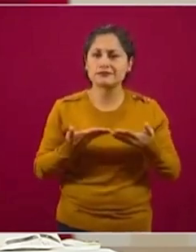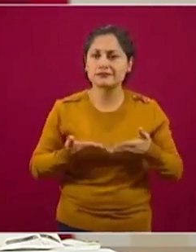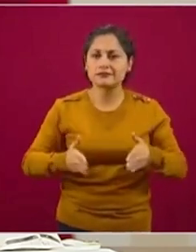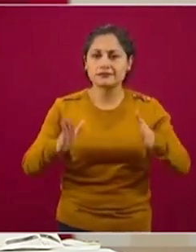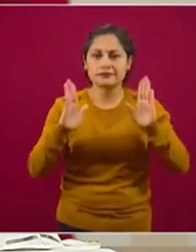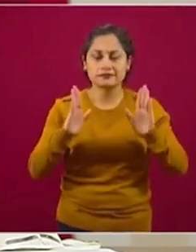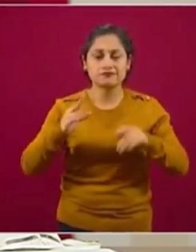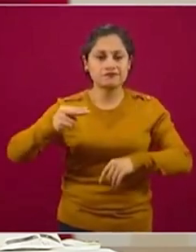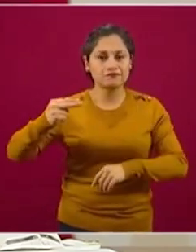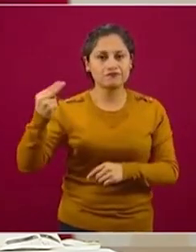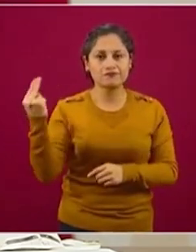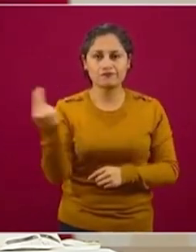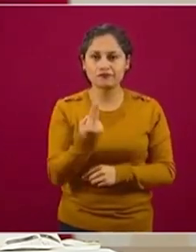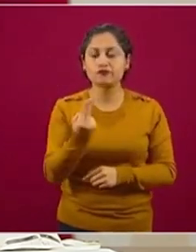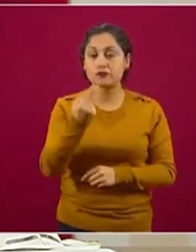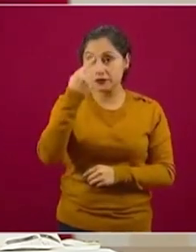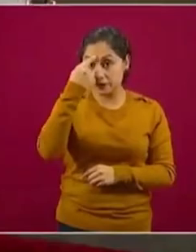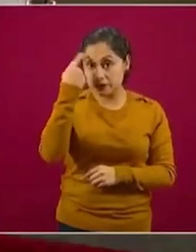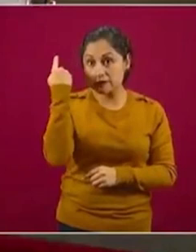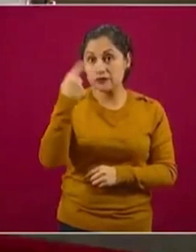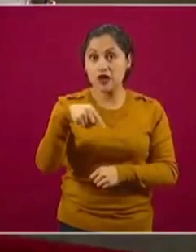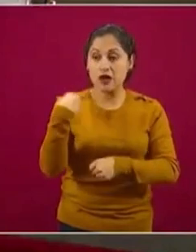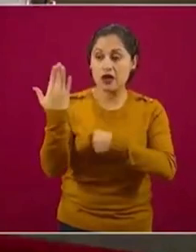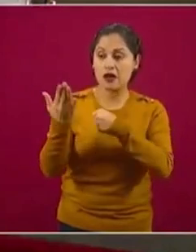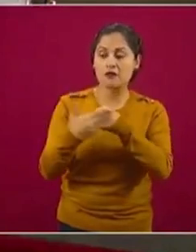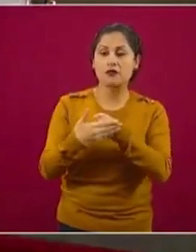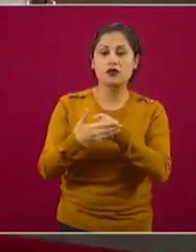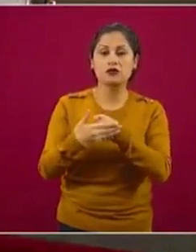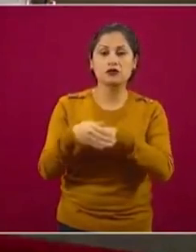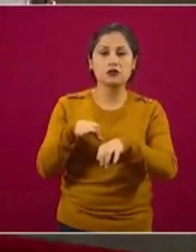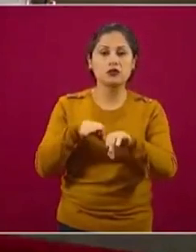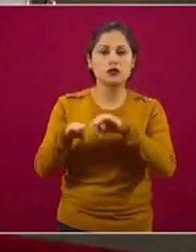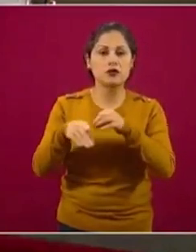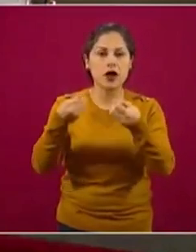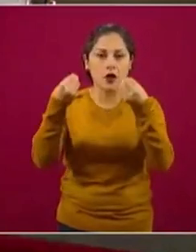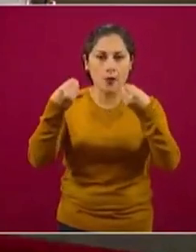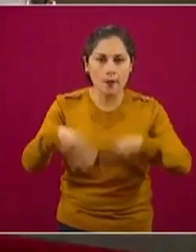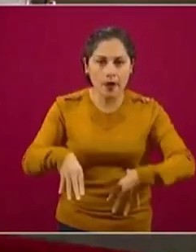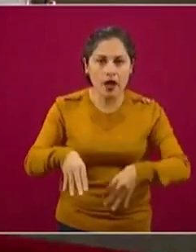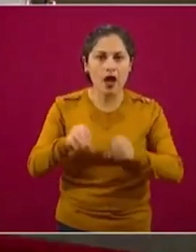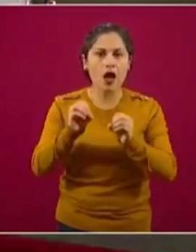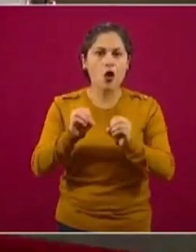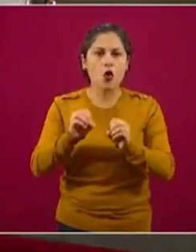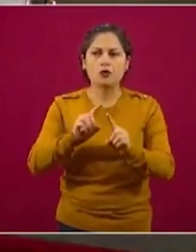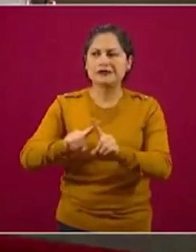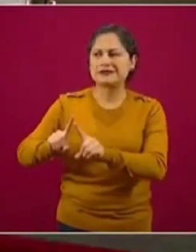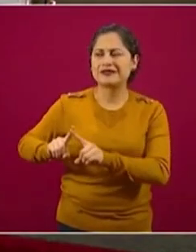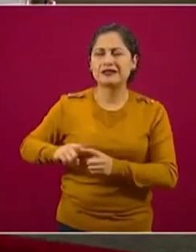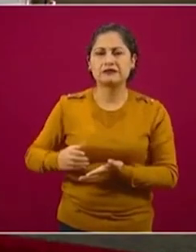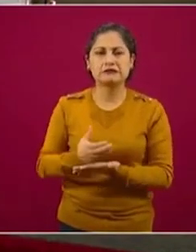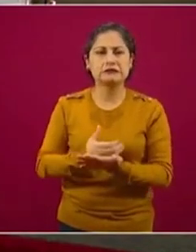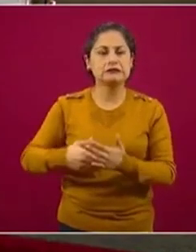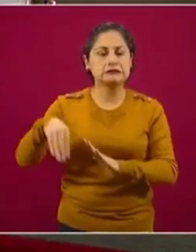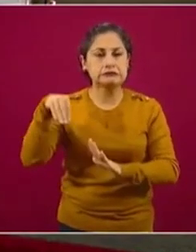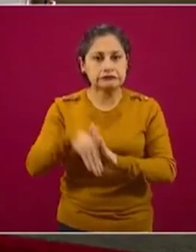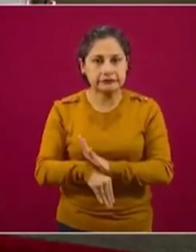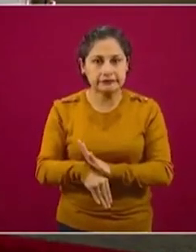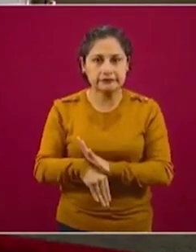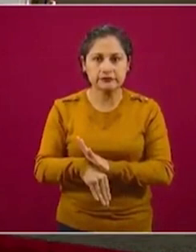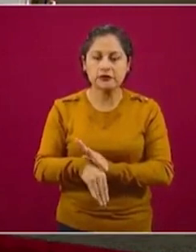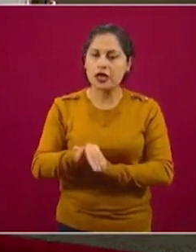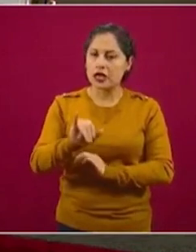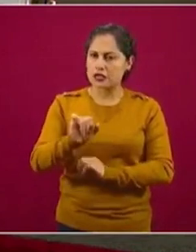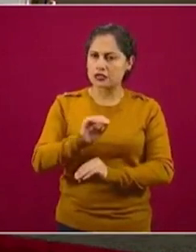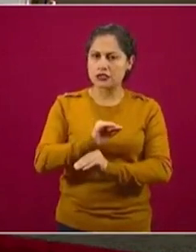urgente para evitar mayores pérdidas de empleos y mayores afectaciones. Claro que respetando el